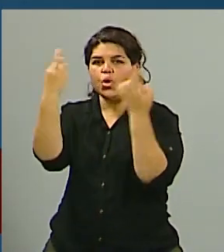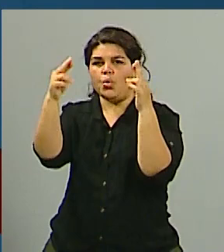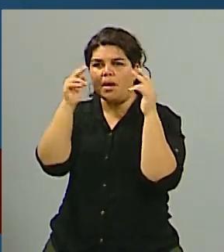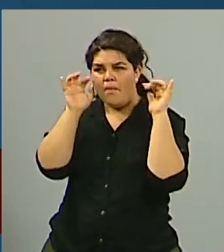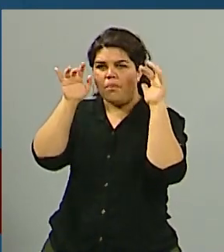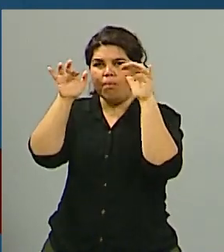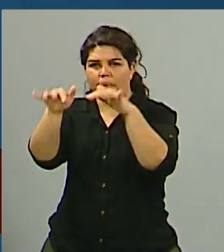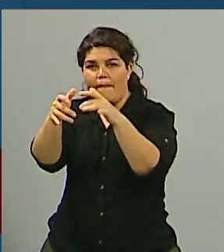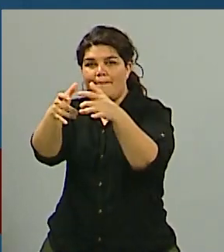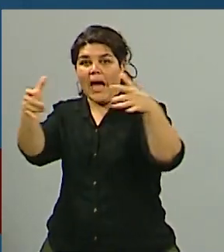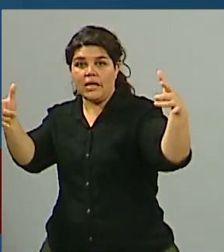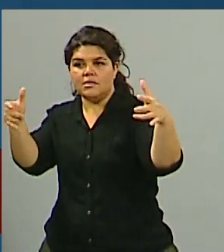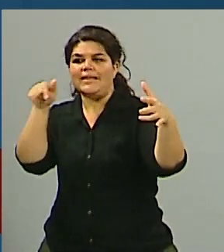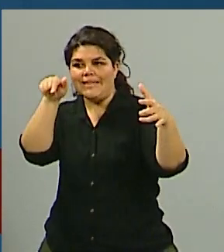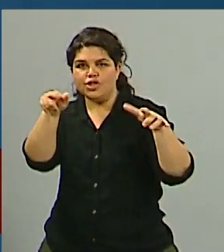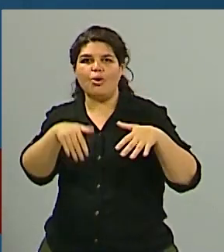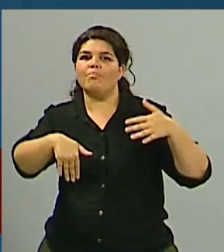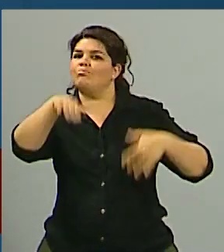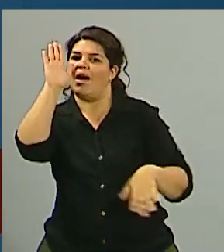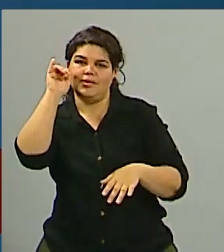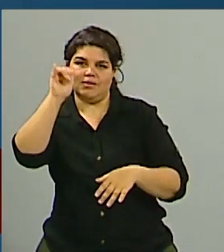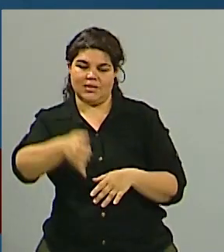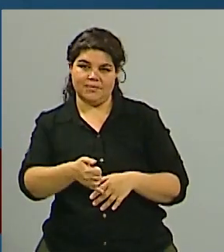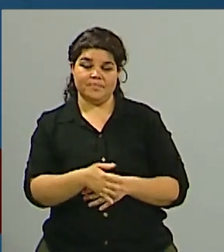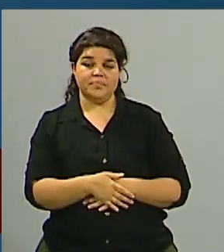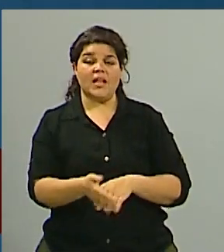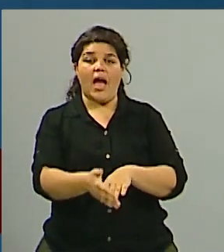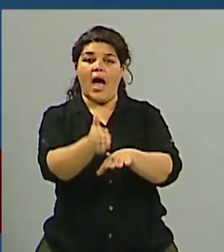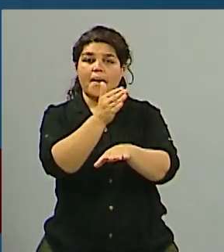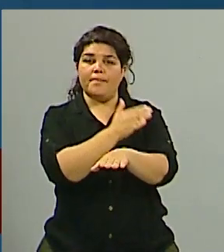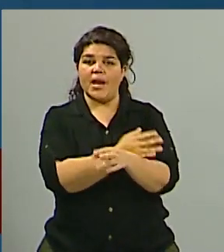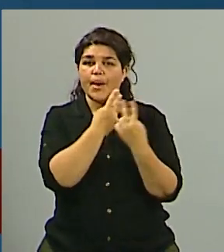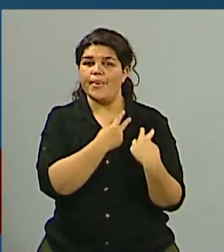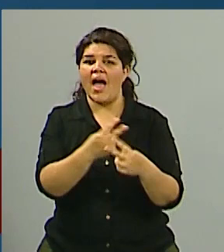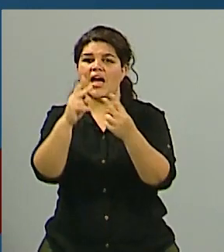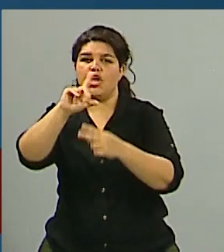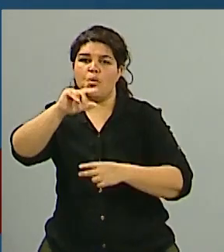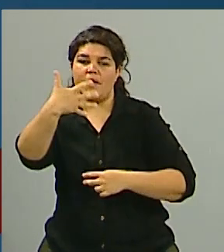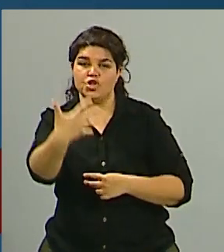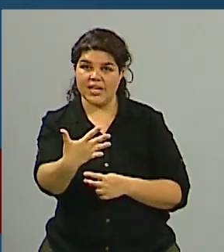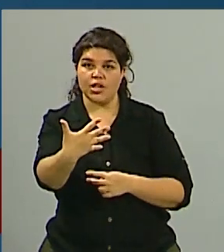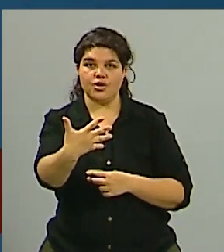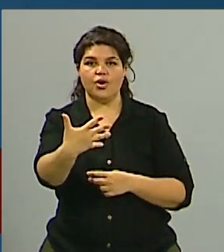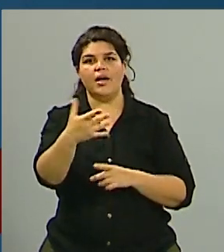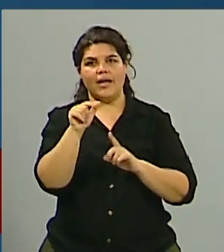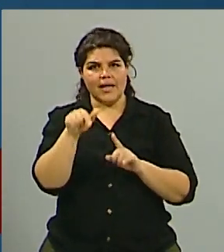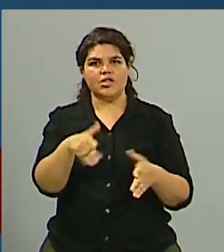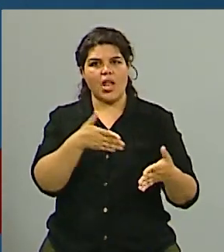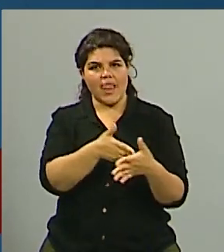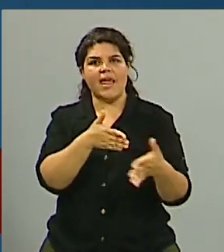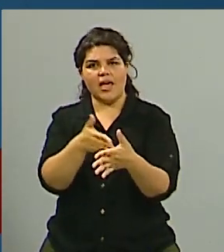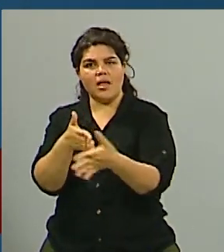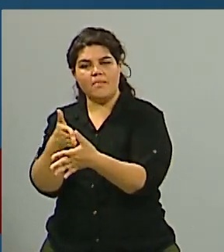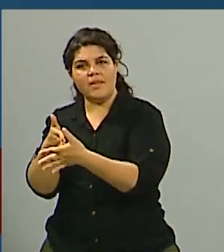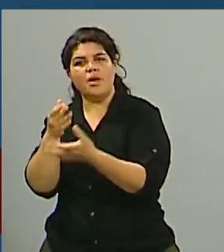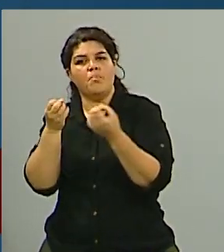este último tramo el previaje 5 fue muy limitado es decir poco tiempo